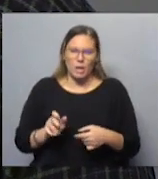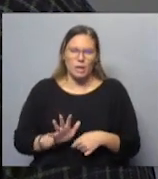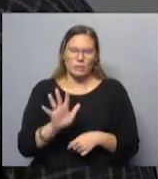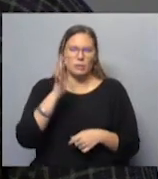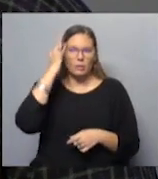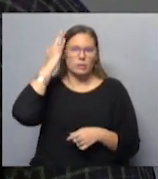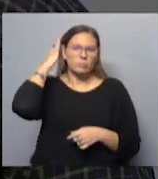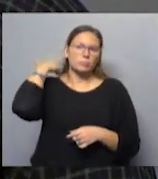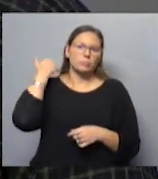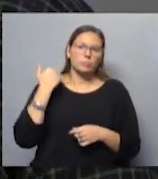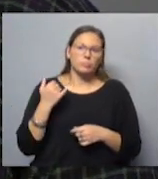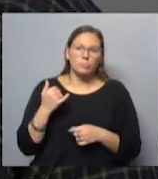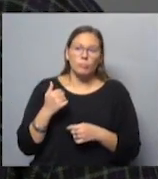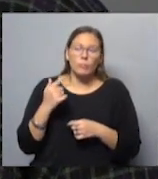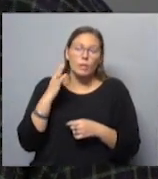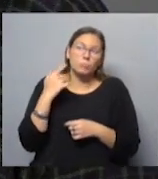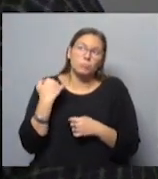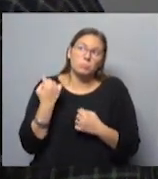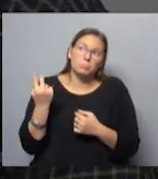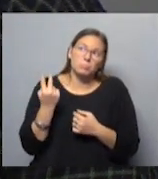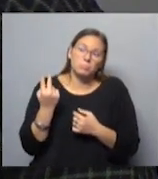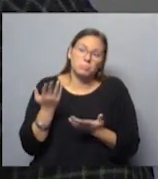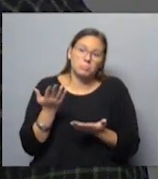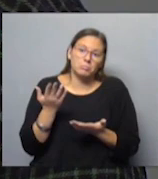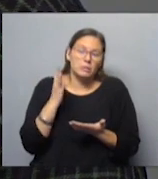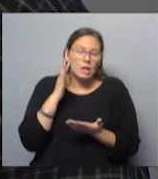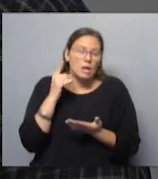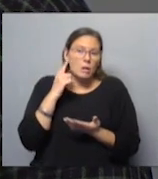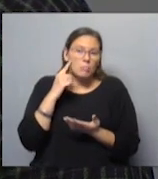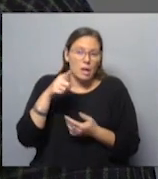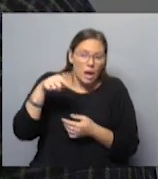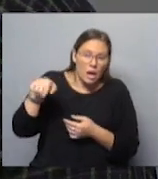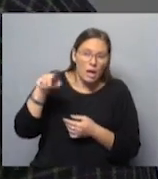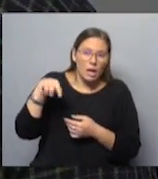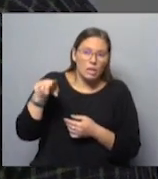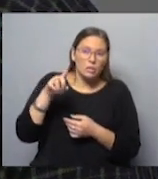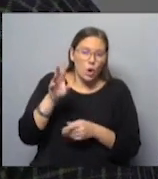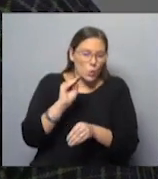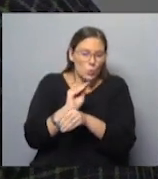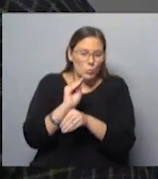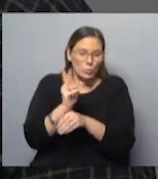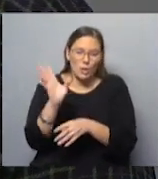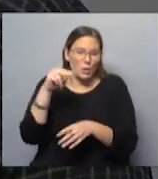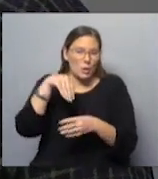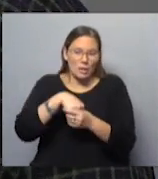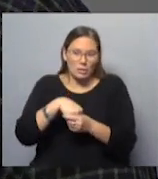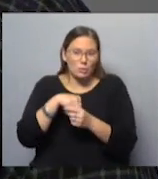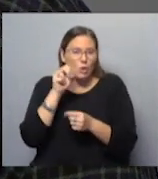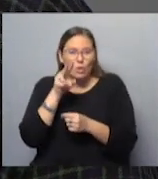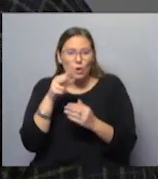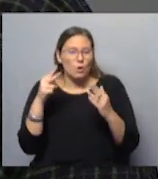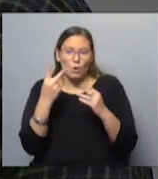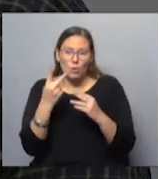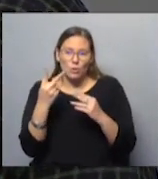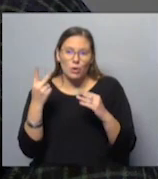manera. Y nosotros entendimos que para ellos, ellos tienen las dos culturas, tienen sus dos casas. O sea,